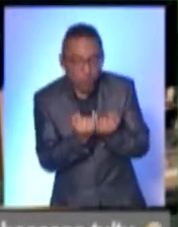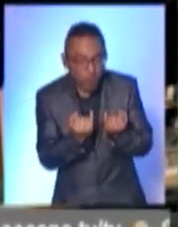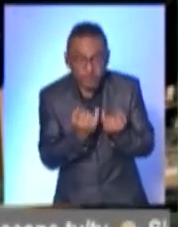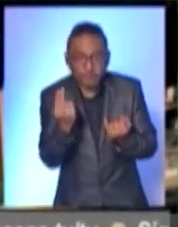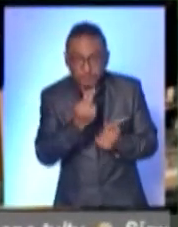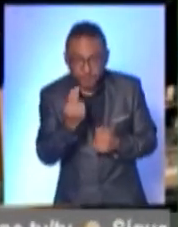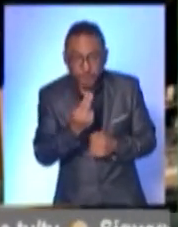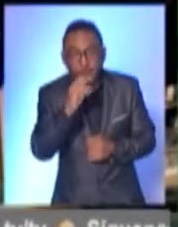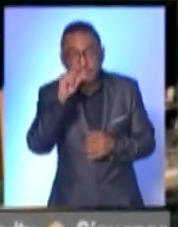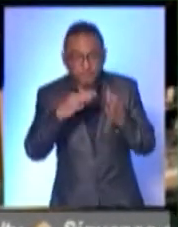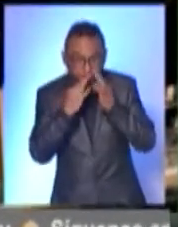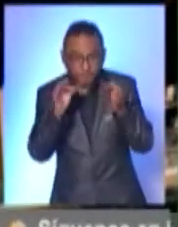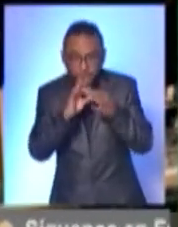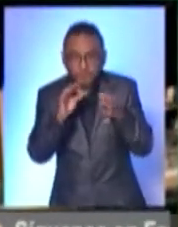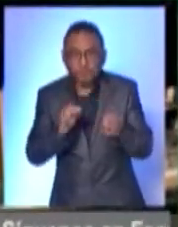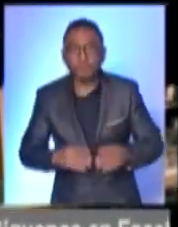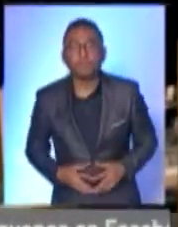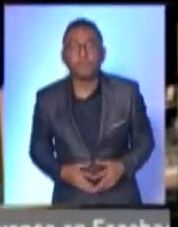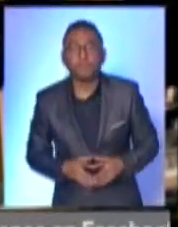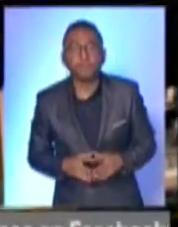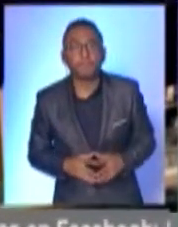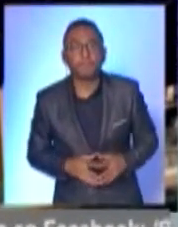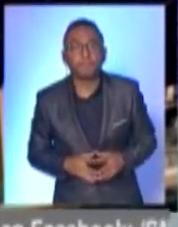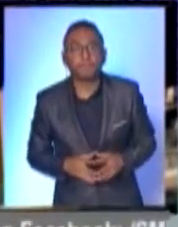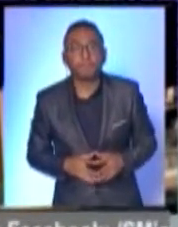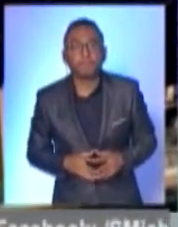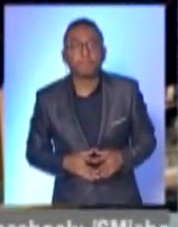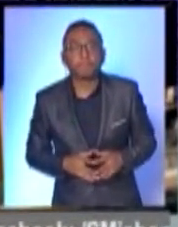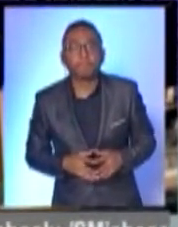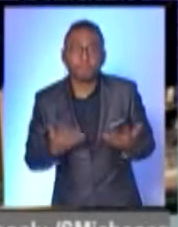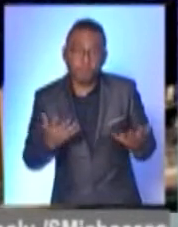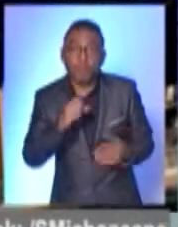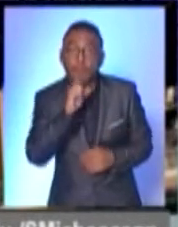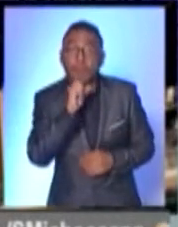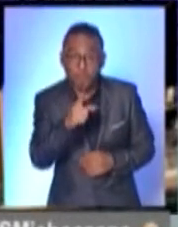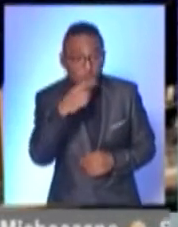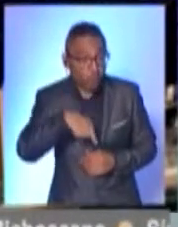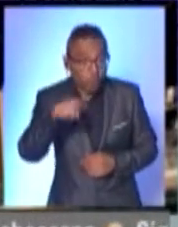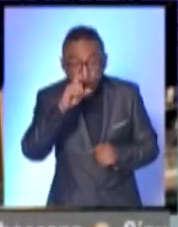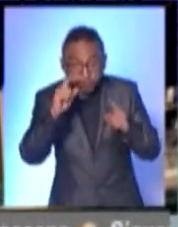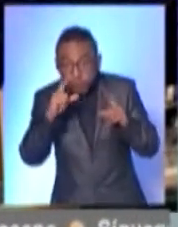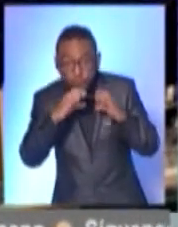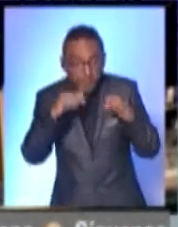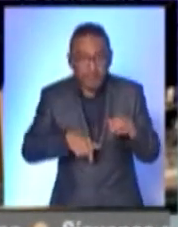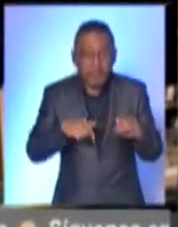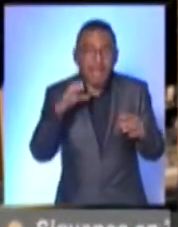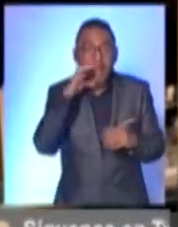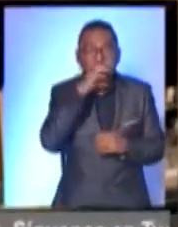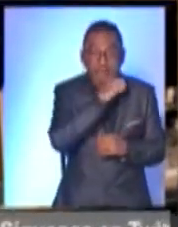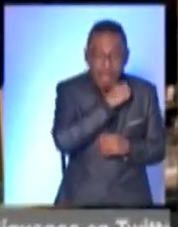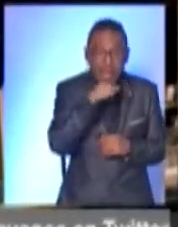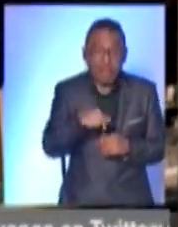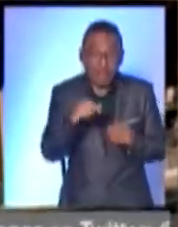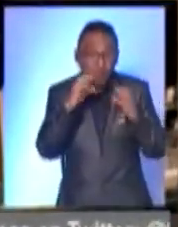Guadalupe Becerril, SM Noticias. También habrá que estar en alerta en esta temporada de calor y sequía.